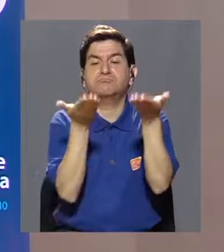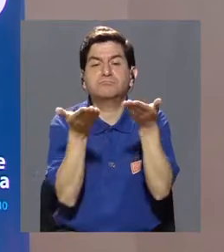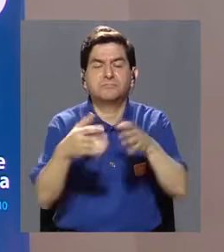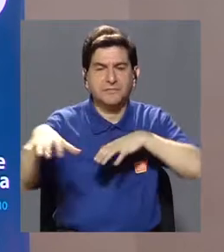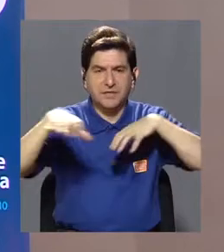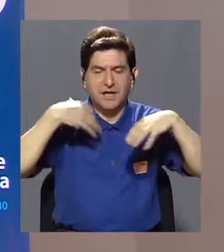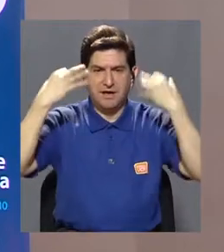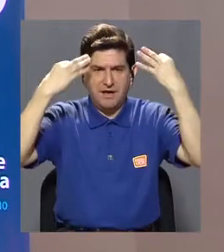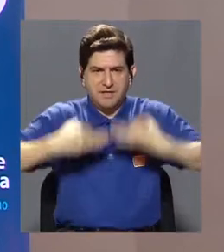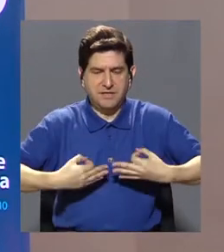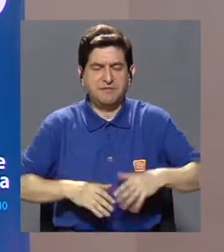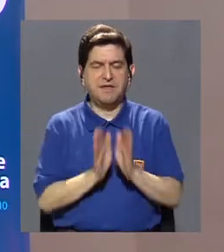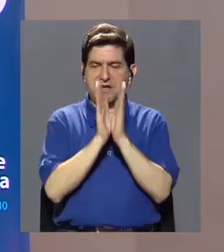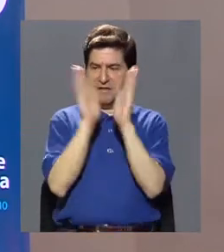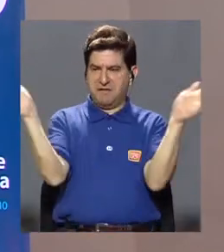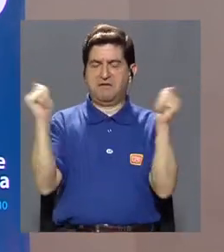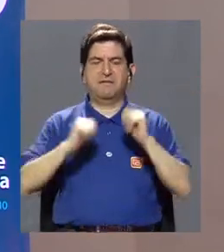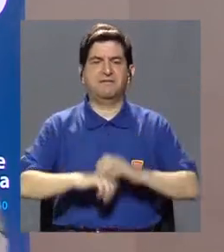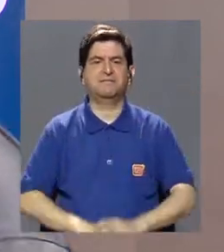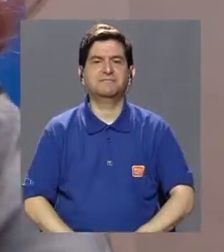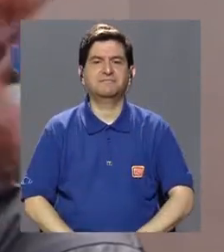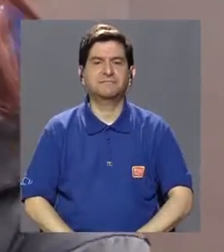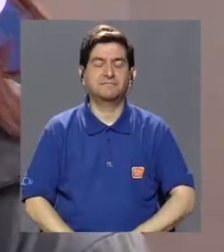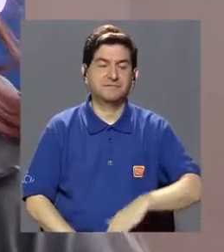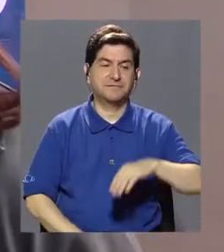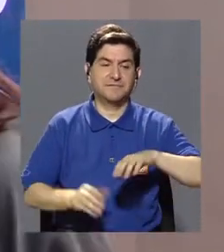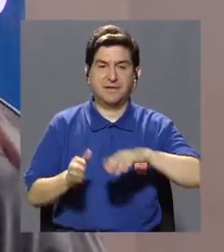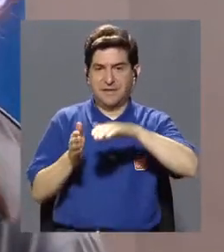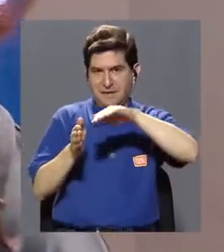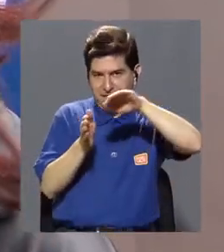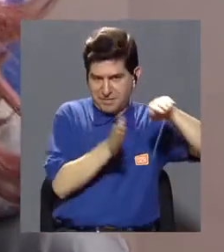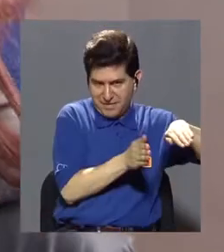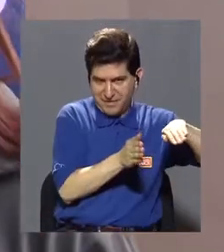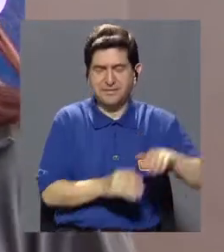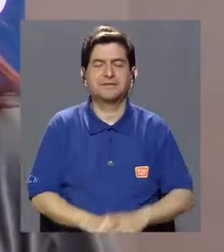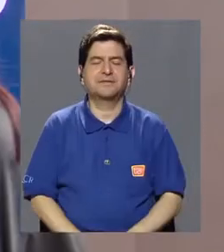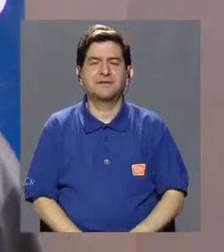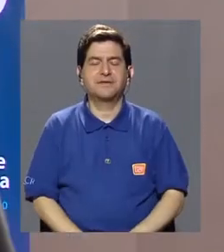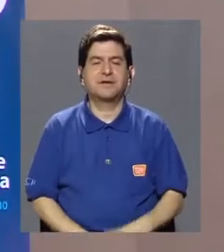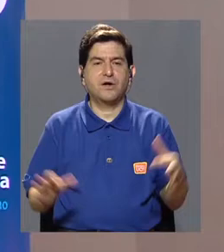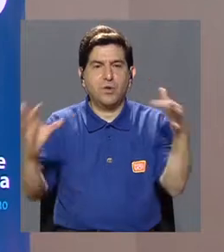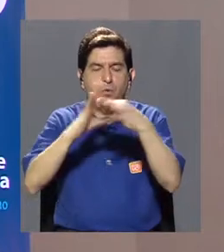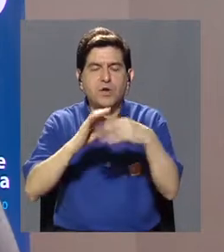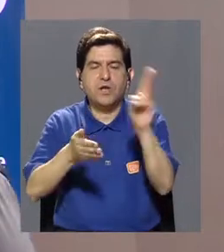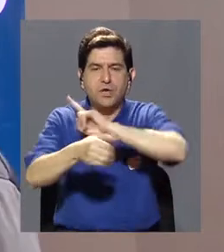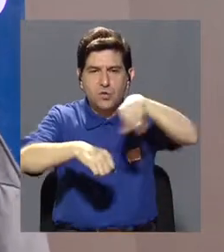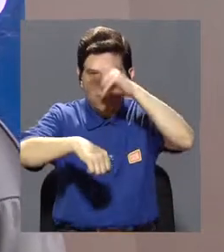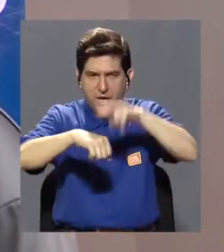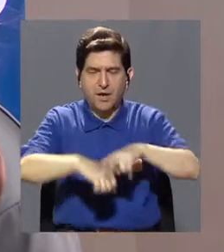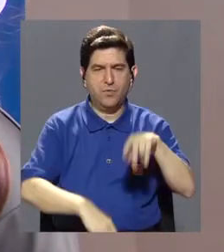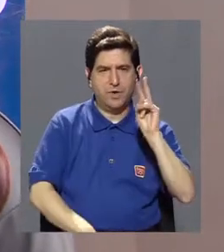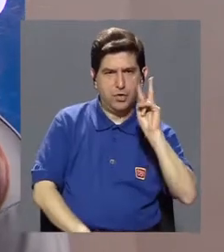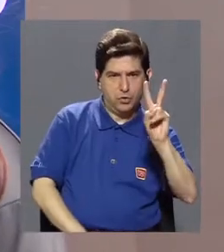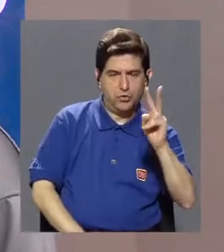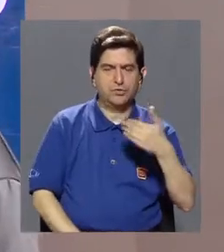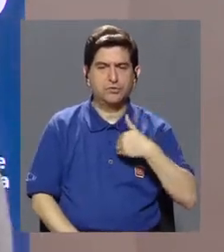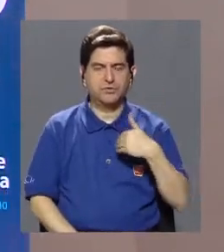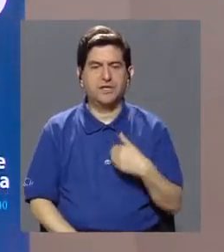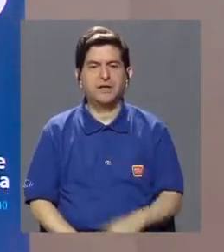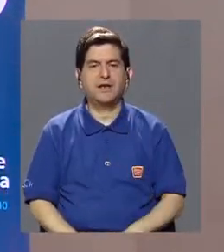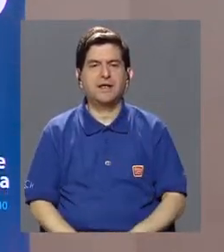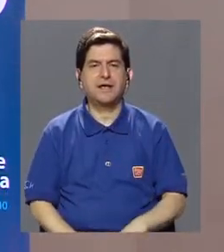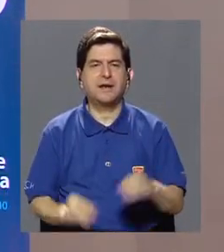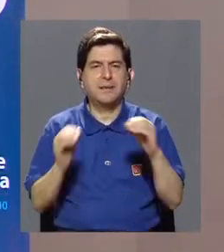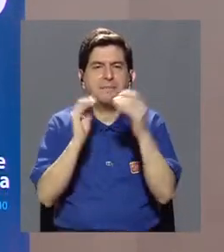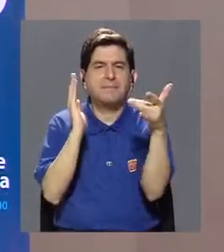sobre actividad física a nivel general. Y por este otro lado, junto con la Universidad Nacional, tenemos una sesión un